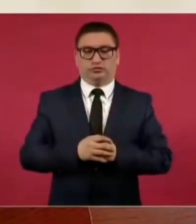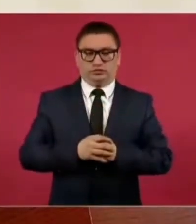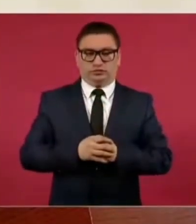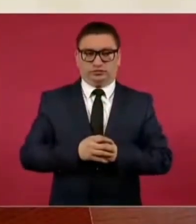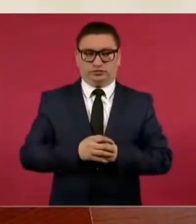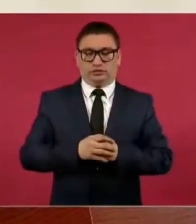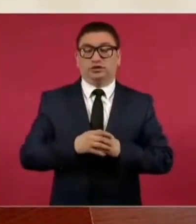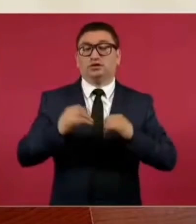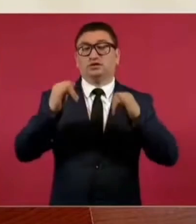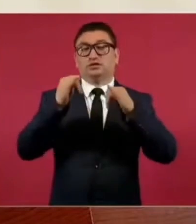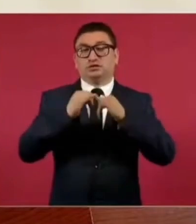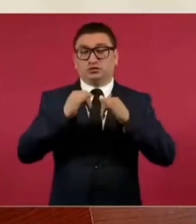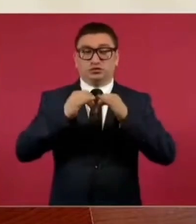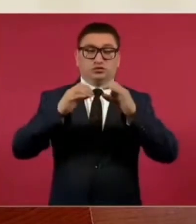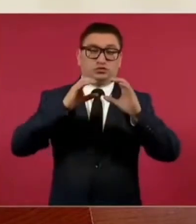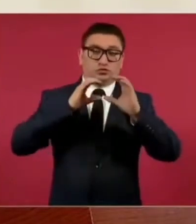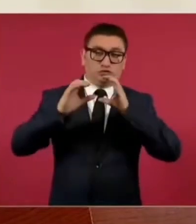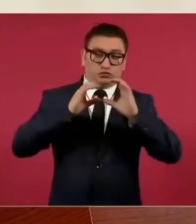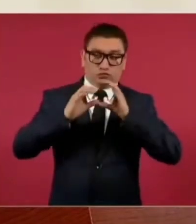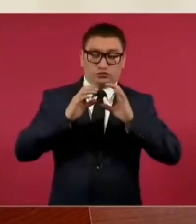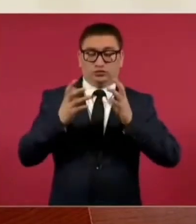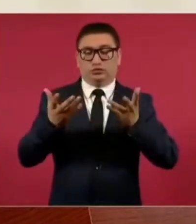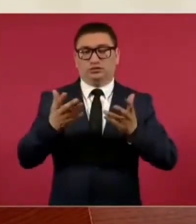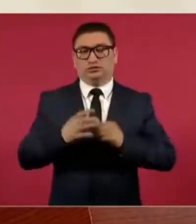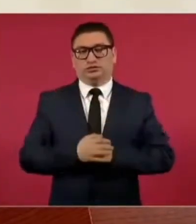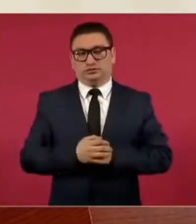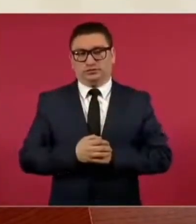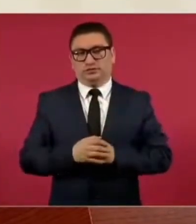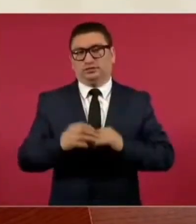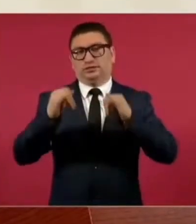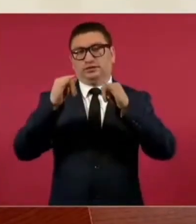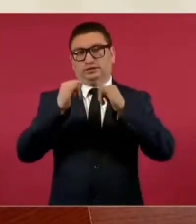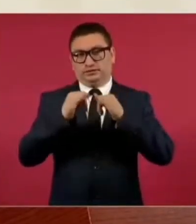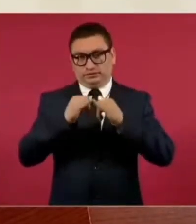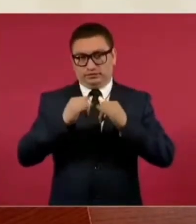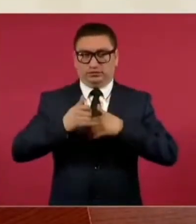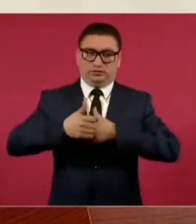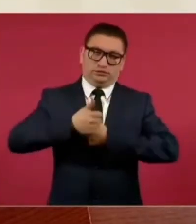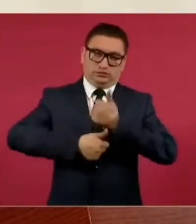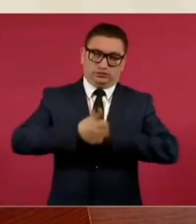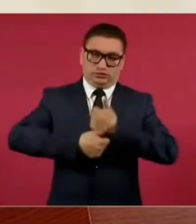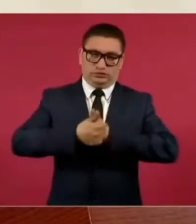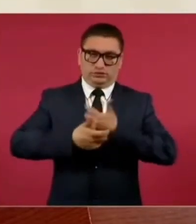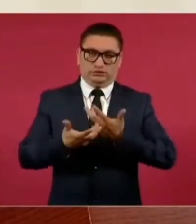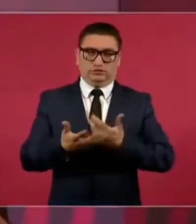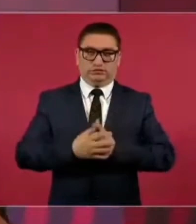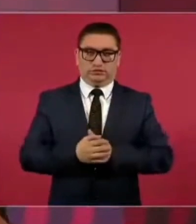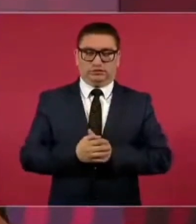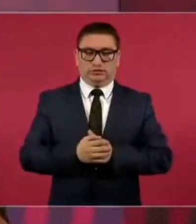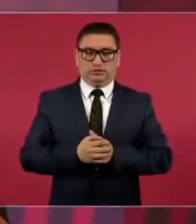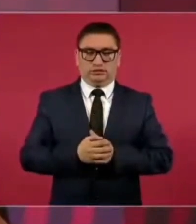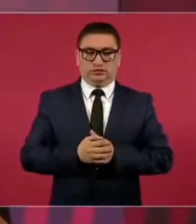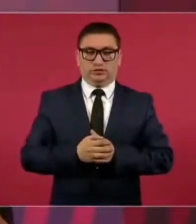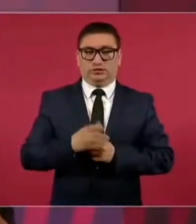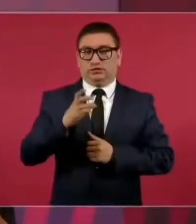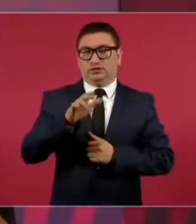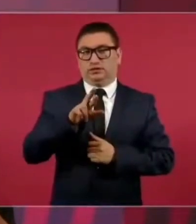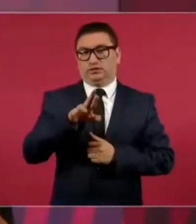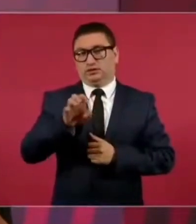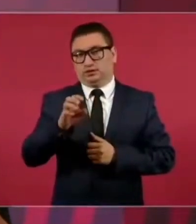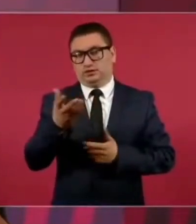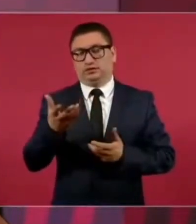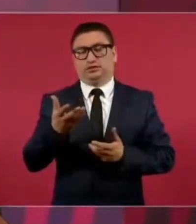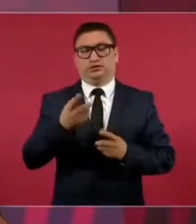Comunicaciones?, ¿qué es el Instituto de la Competencia?, ¿qué la cree?,